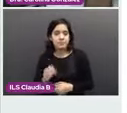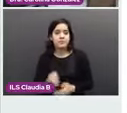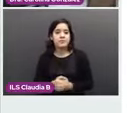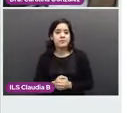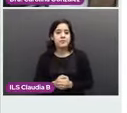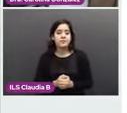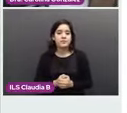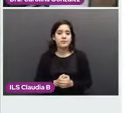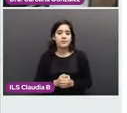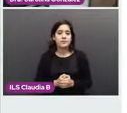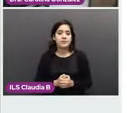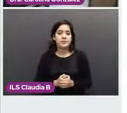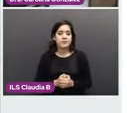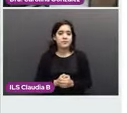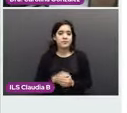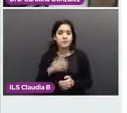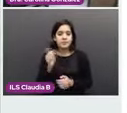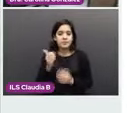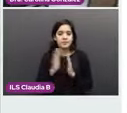¿Siguiente?